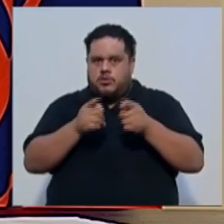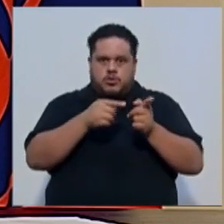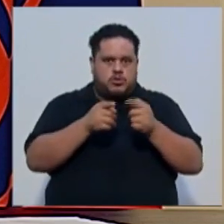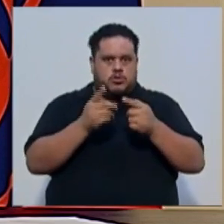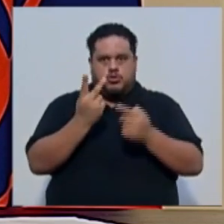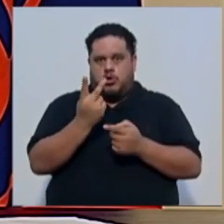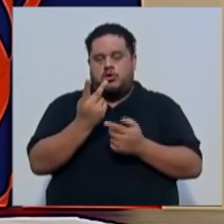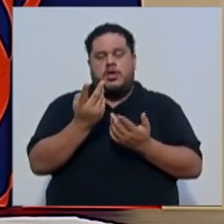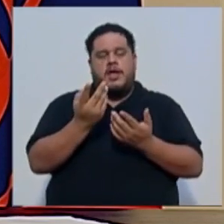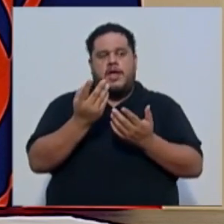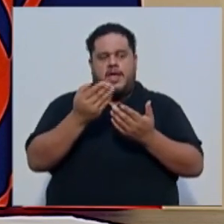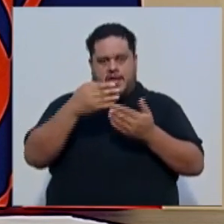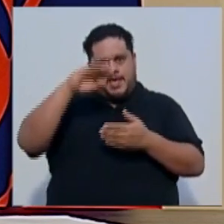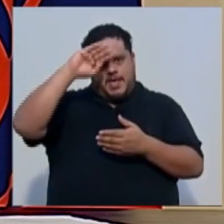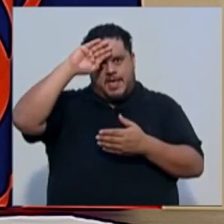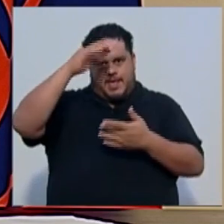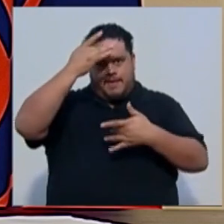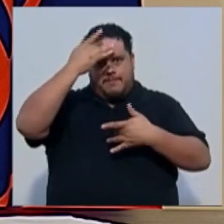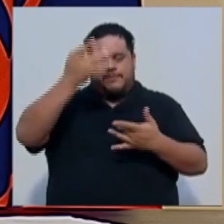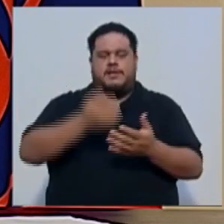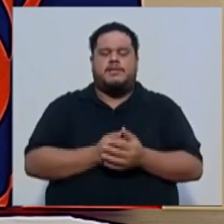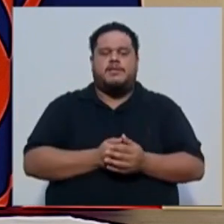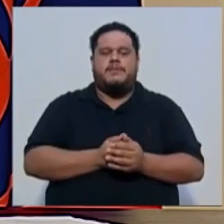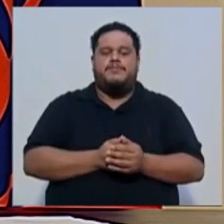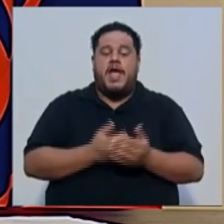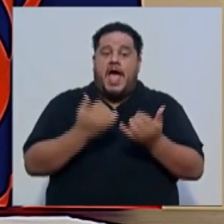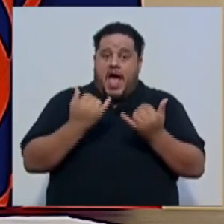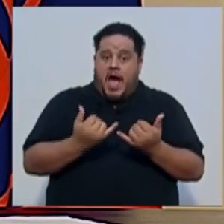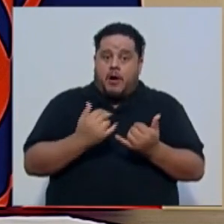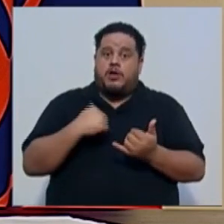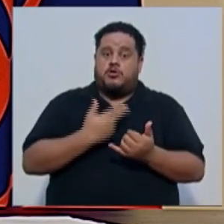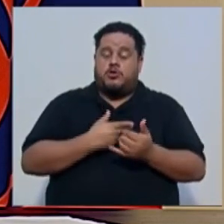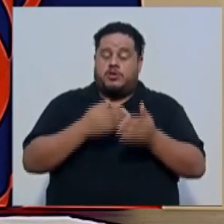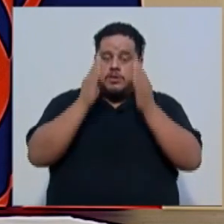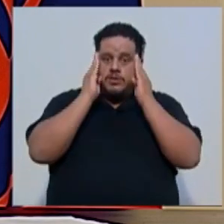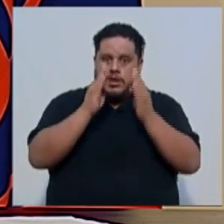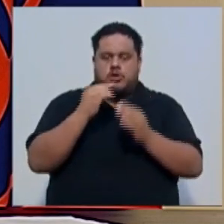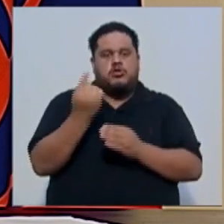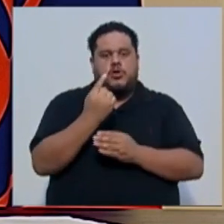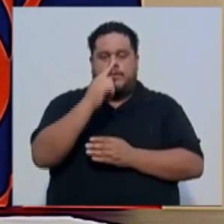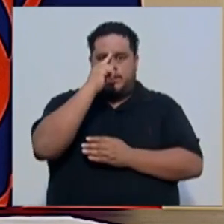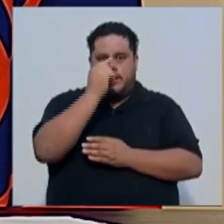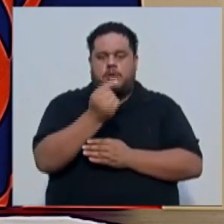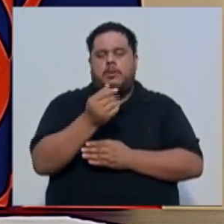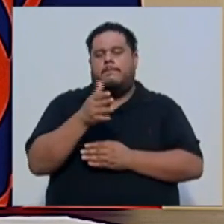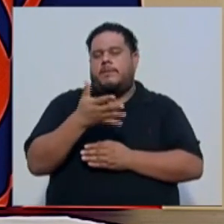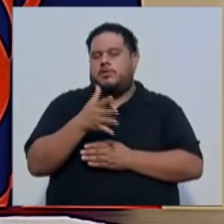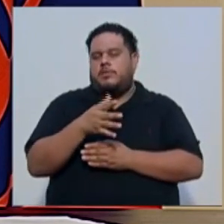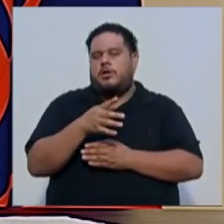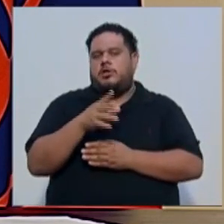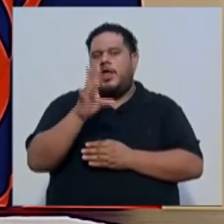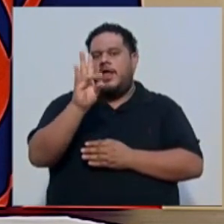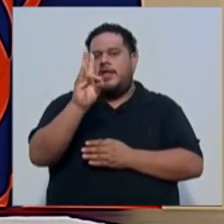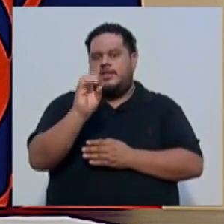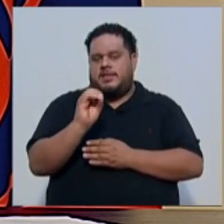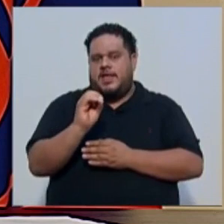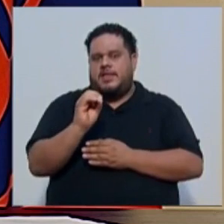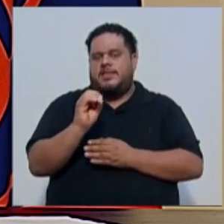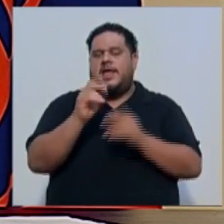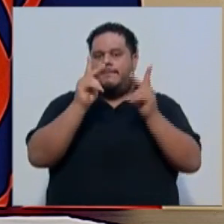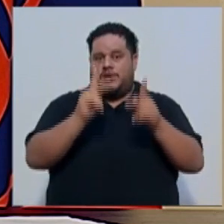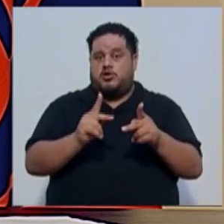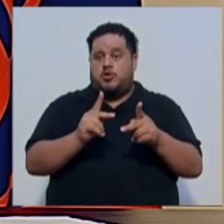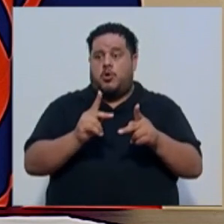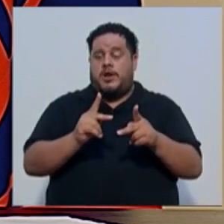En este toldo quiero informarles que actualmente estamos atendiendo solo en el Calderón Guardia aproximadamente unos 70 pacientes